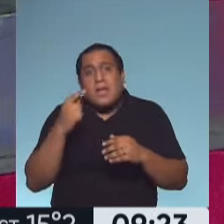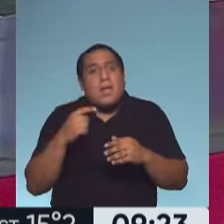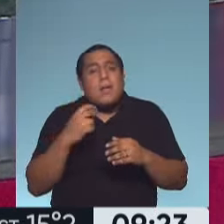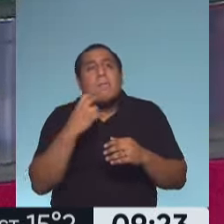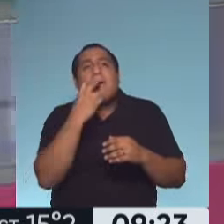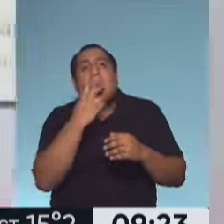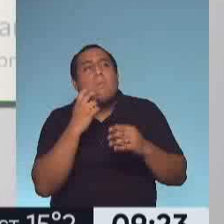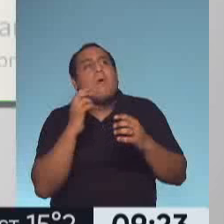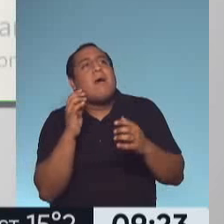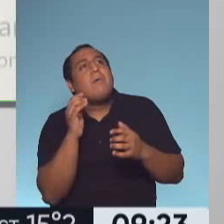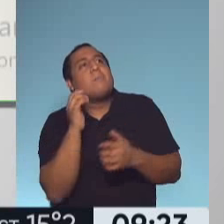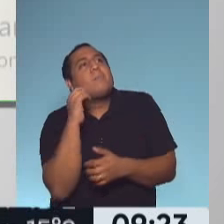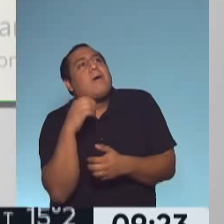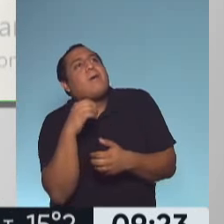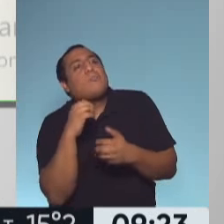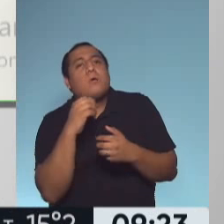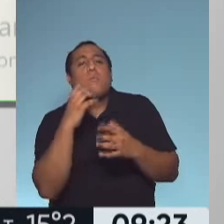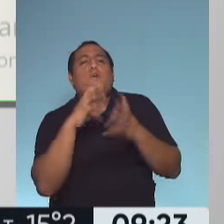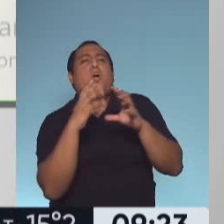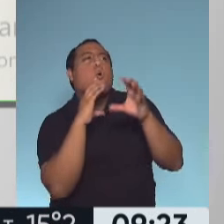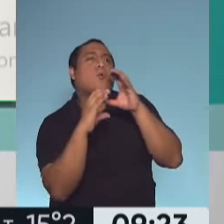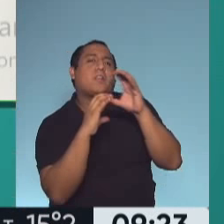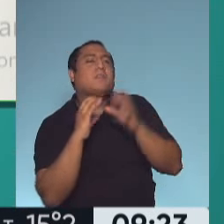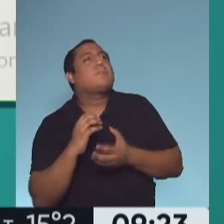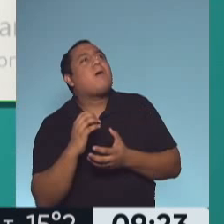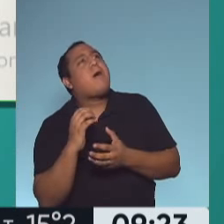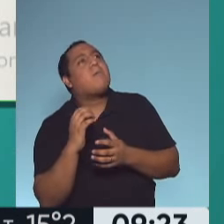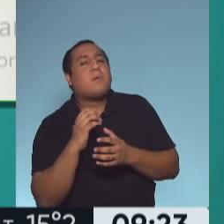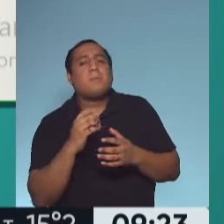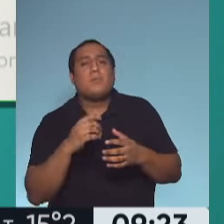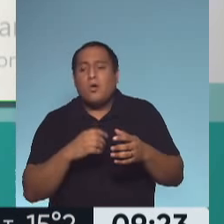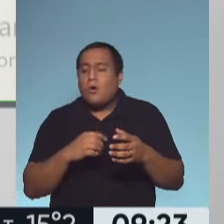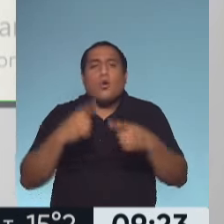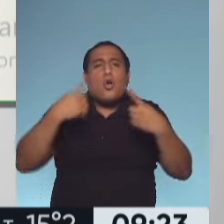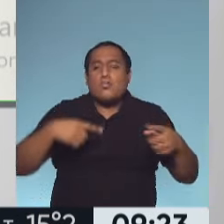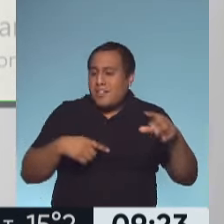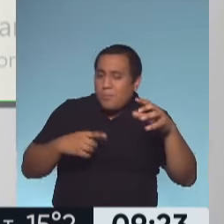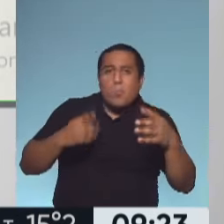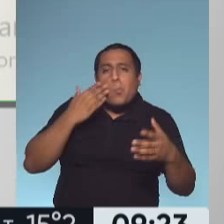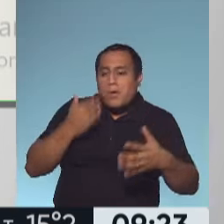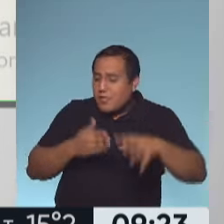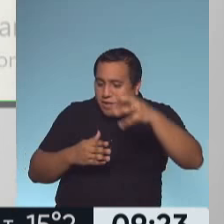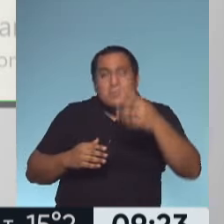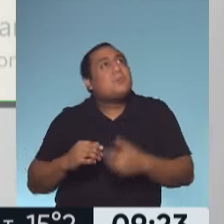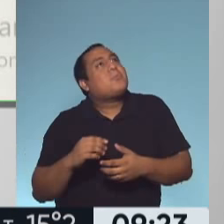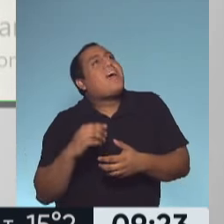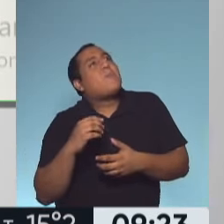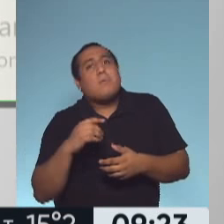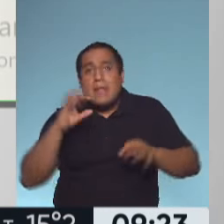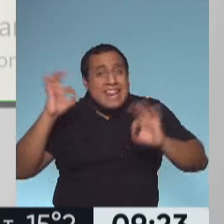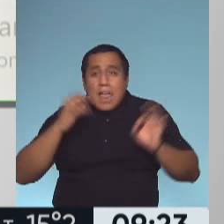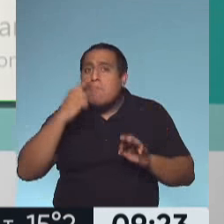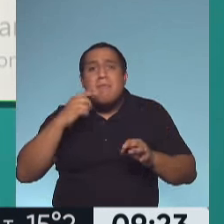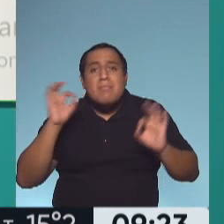toniditos de comunicación frente a objetos o a la relación, si a los doce meses no